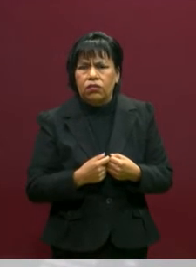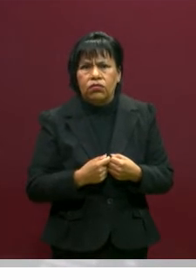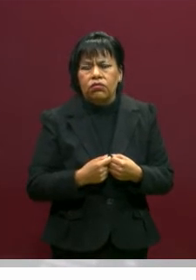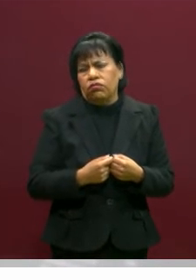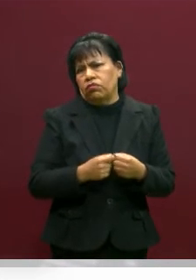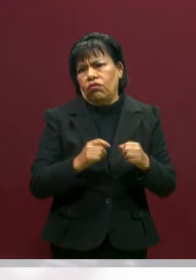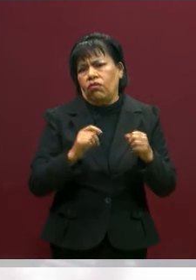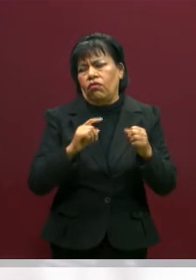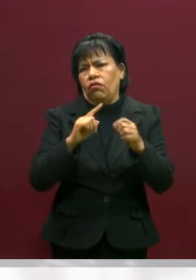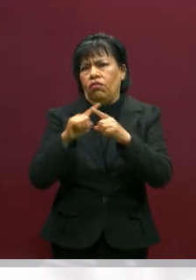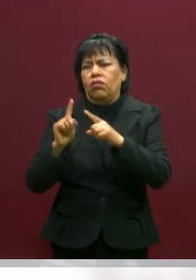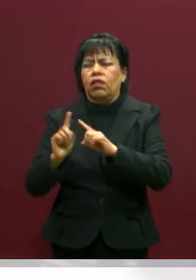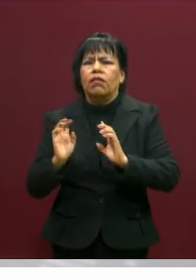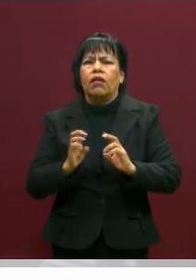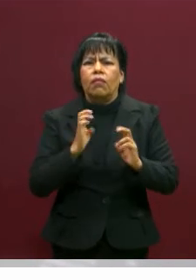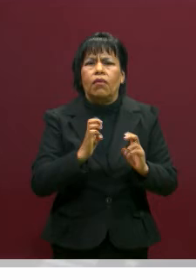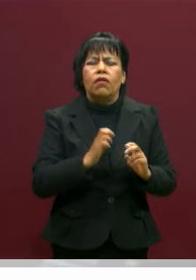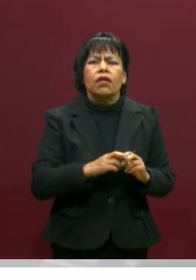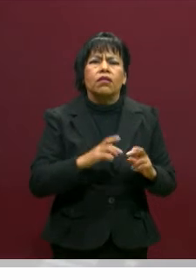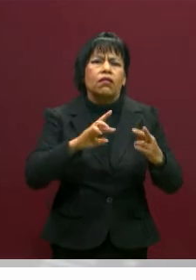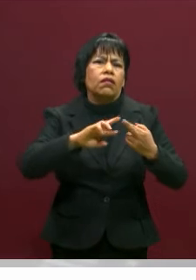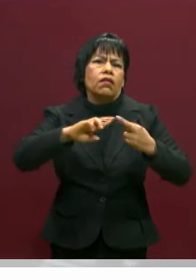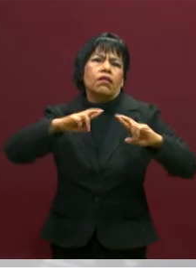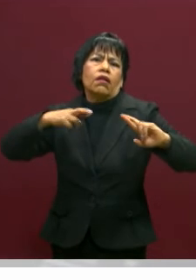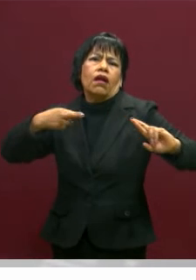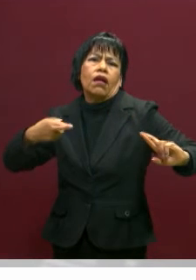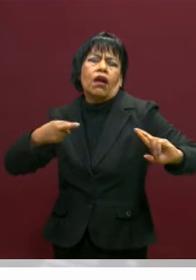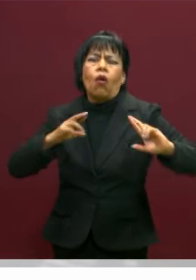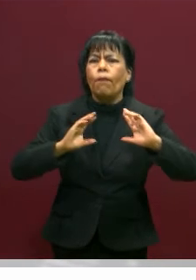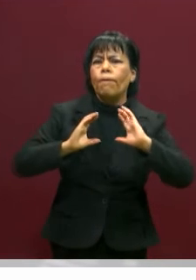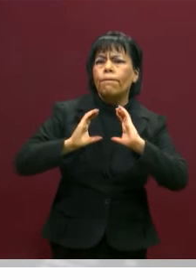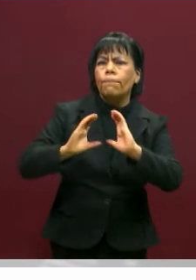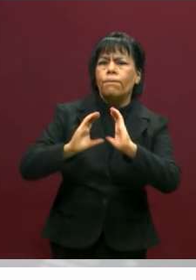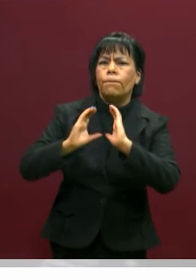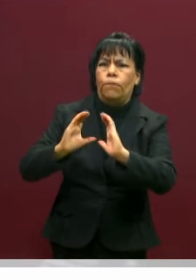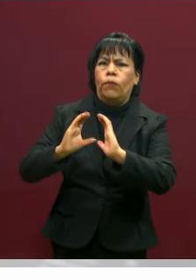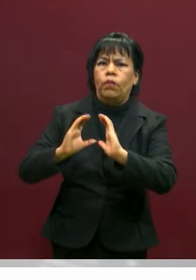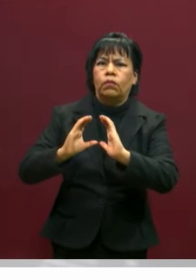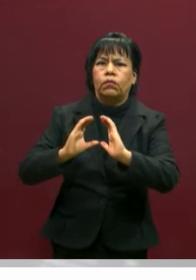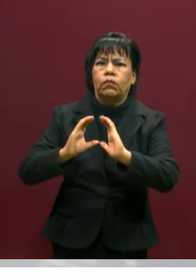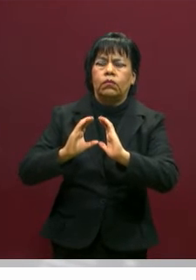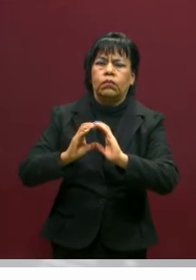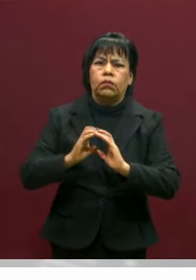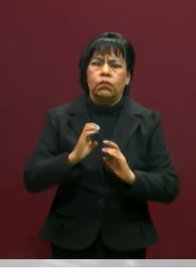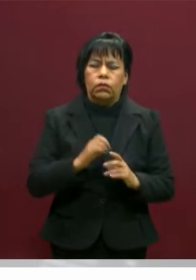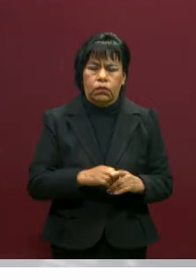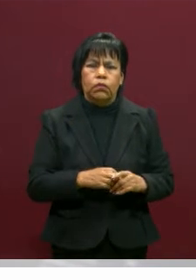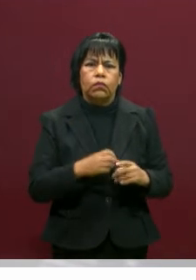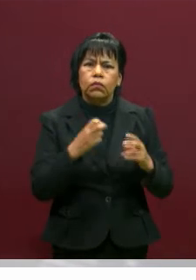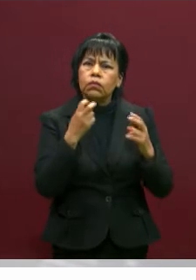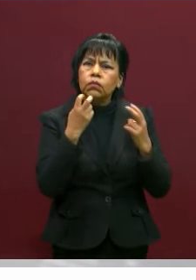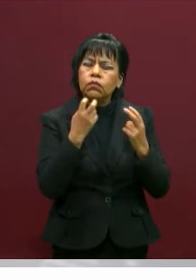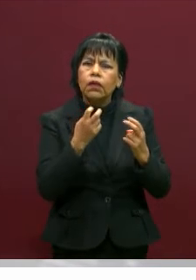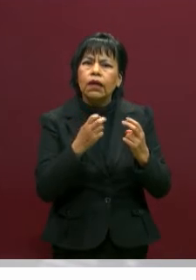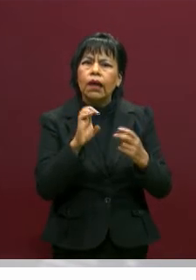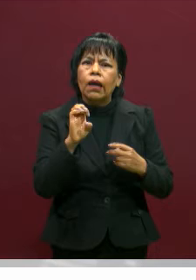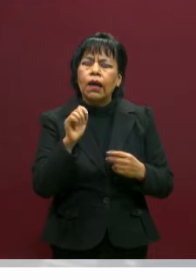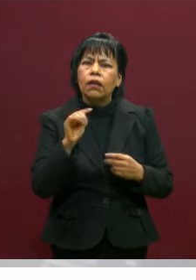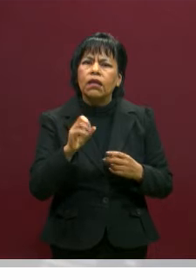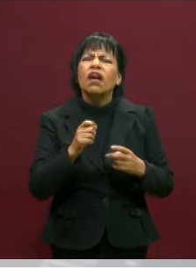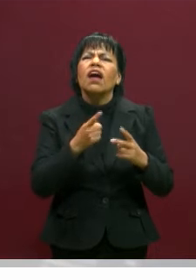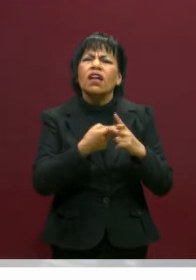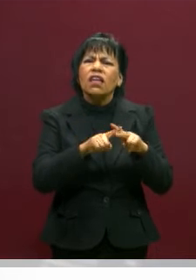Por eso también esa relación con ellos tiene que ser de cuidado. ¿Sí? Ahora bien, dice, la ética